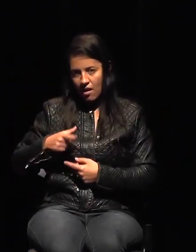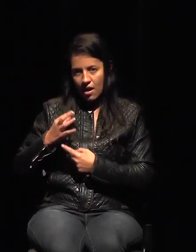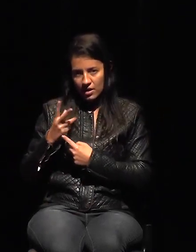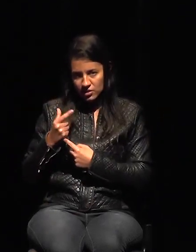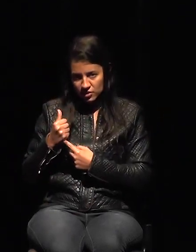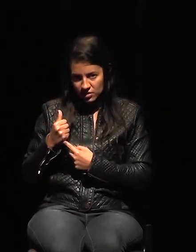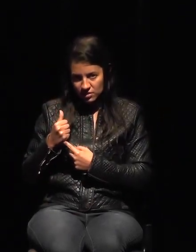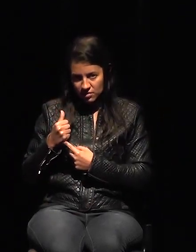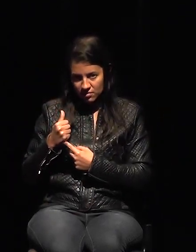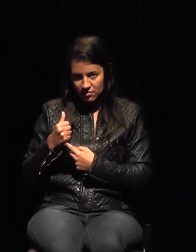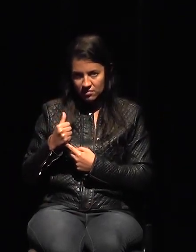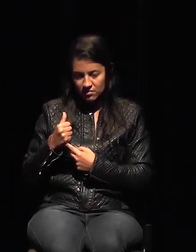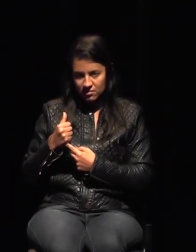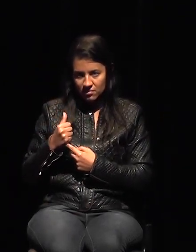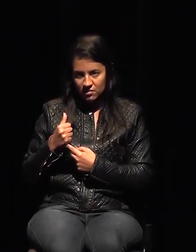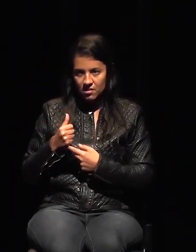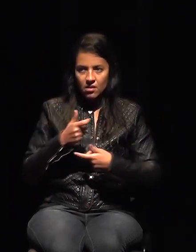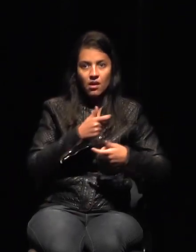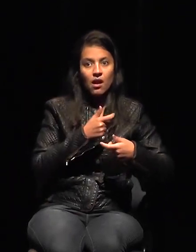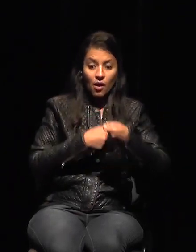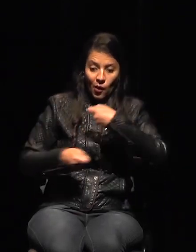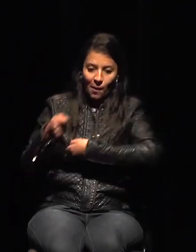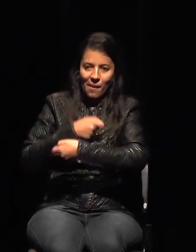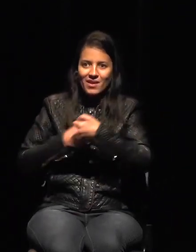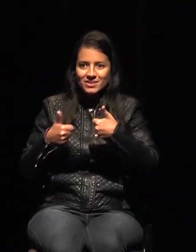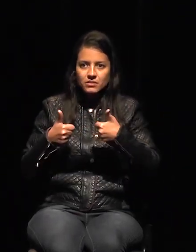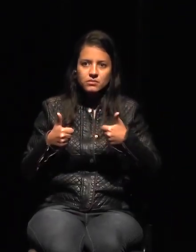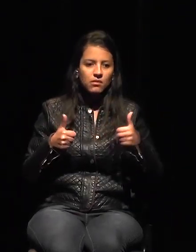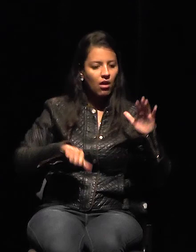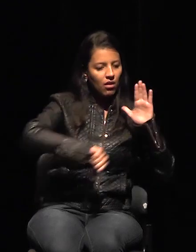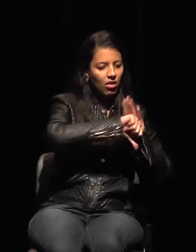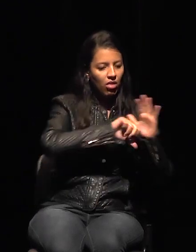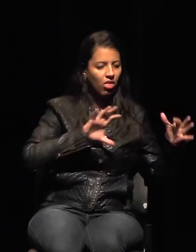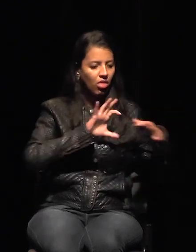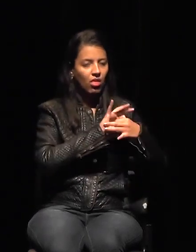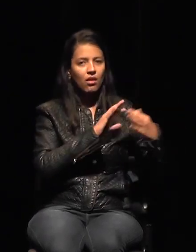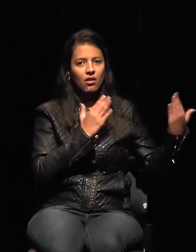criminalidad. Claro, la criminalidad existe en todas partes.